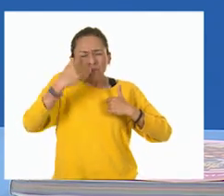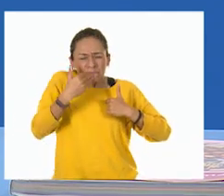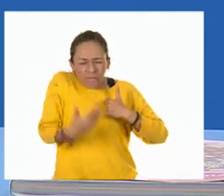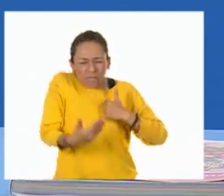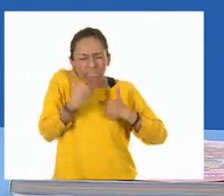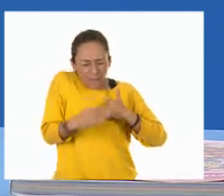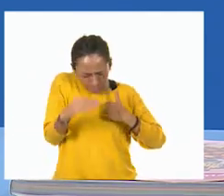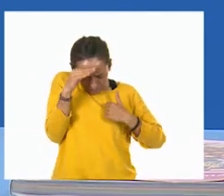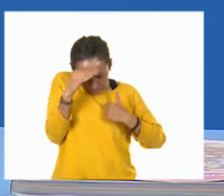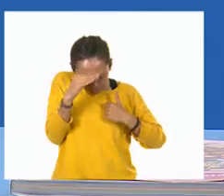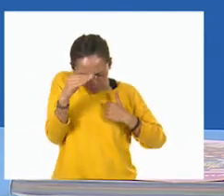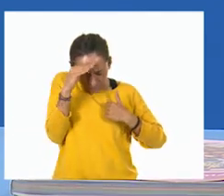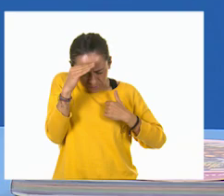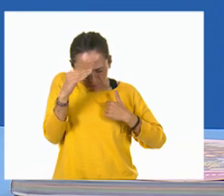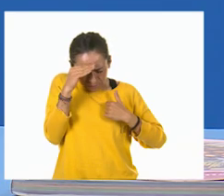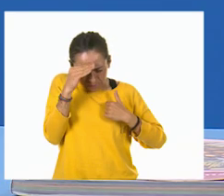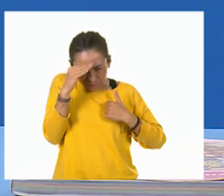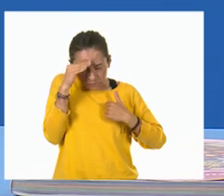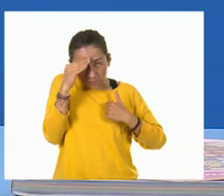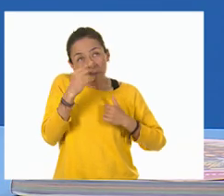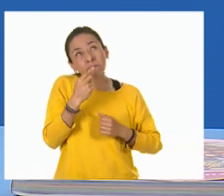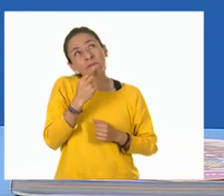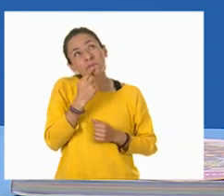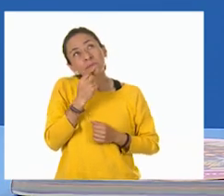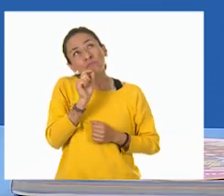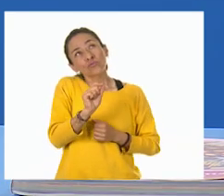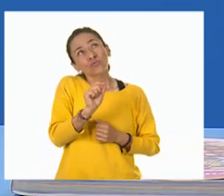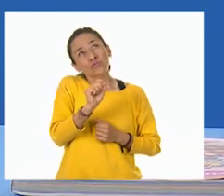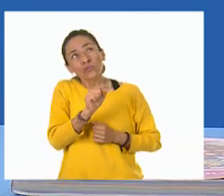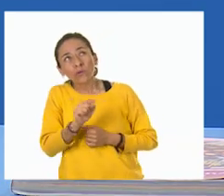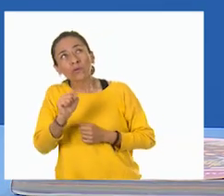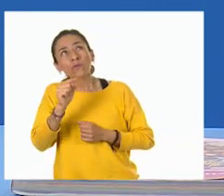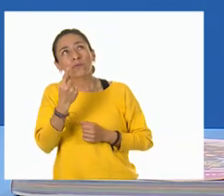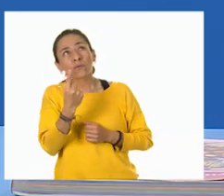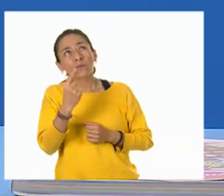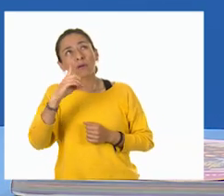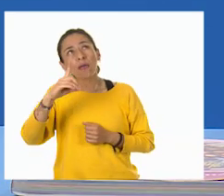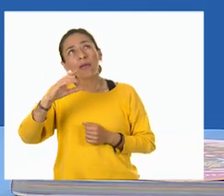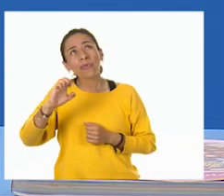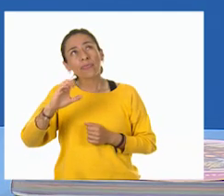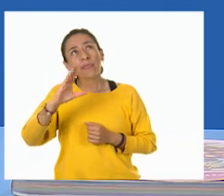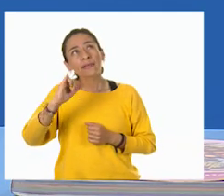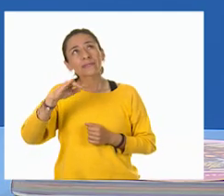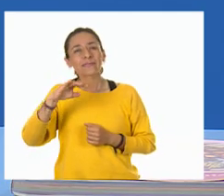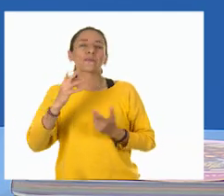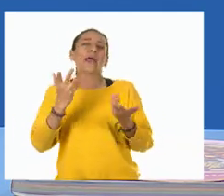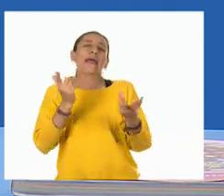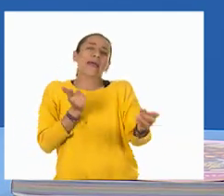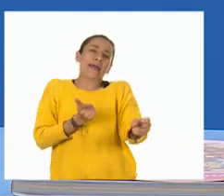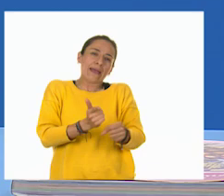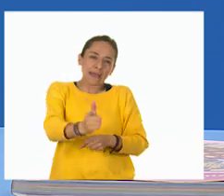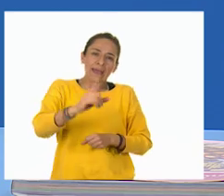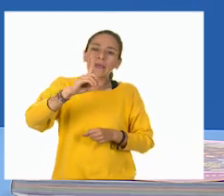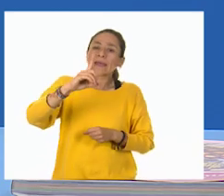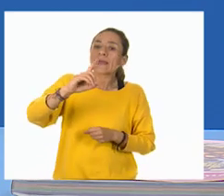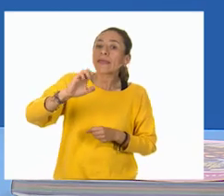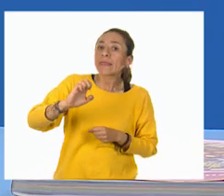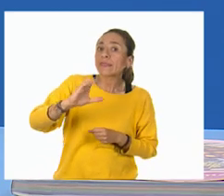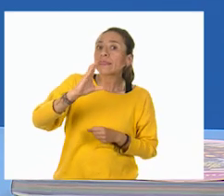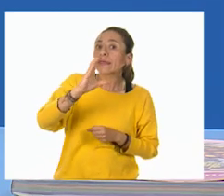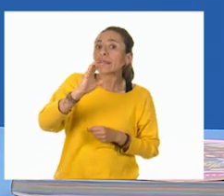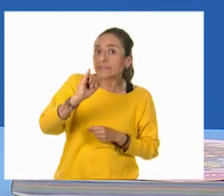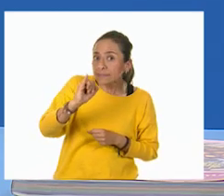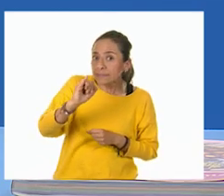Y va con décimo. ¡Ah! Es el decilitro. Ajá. Porque deci